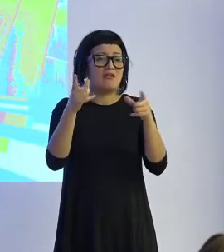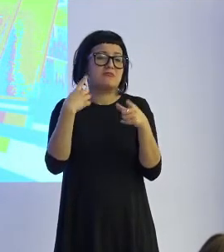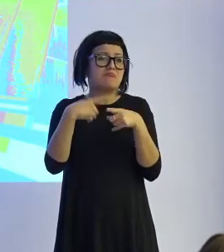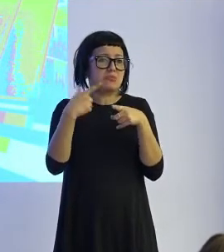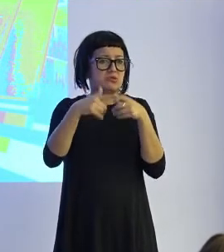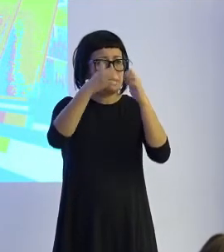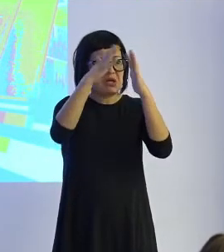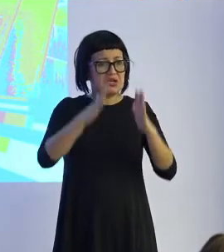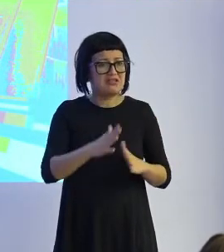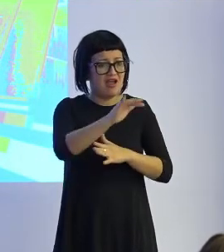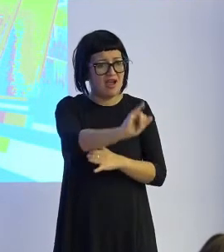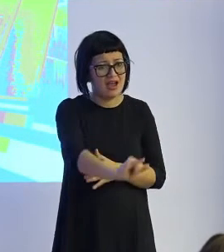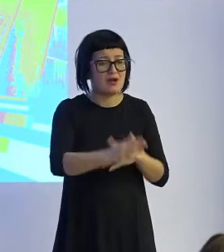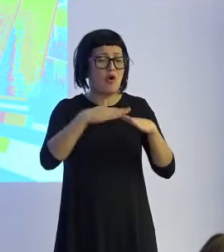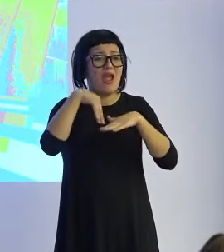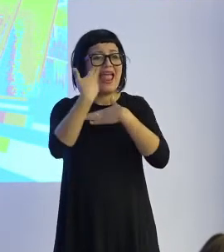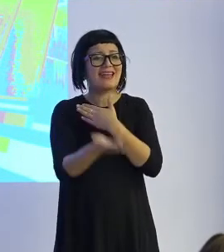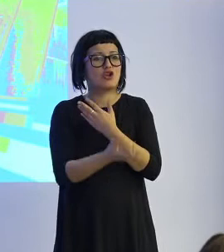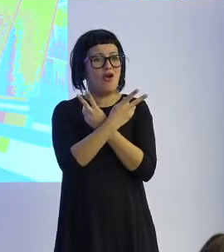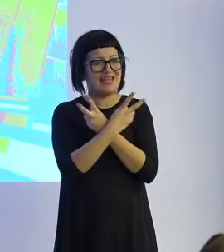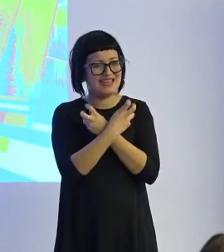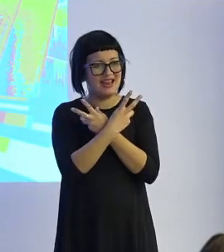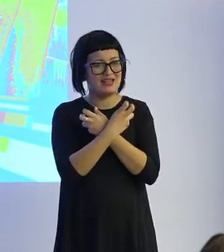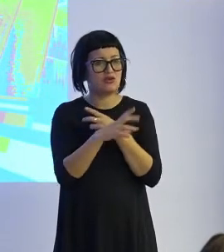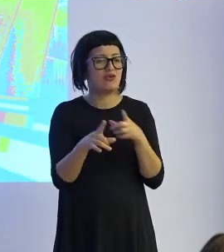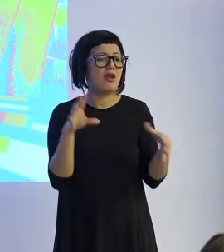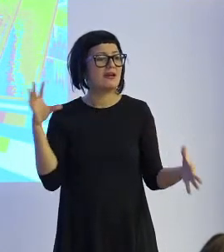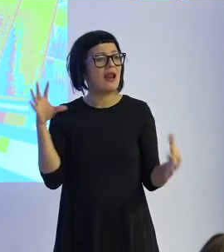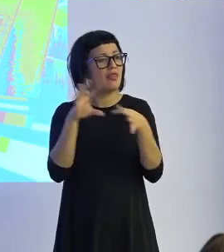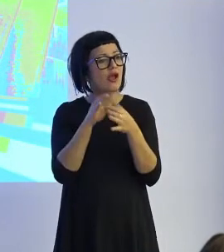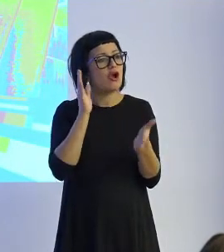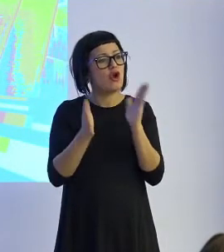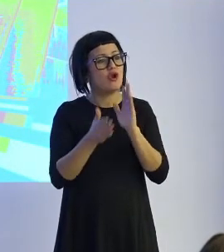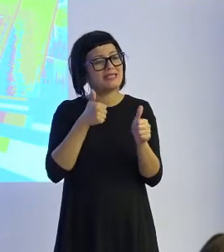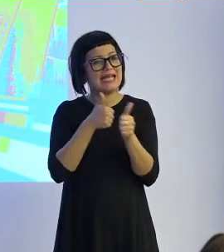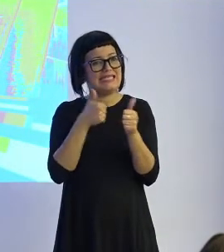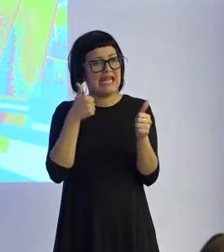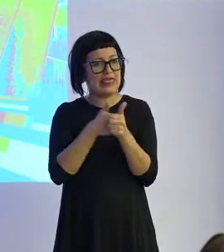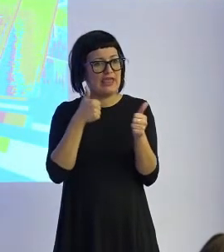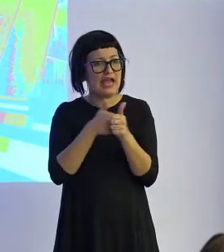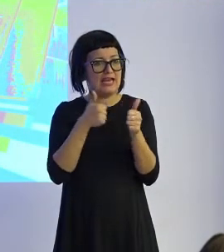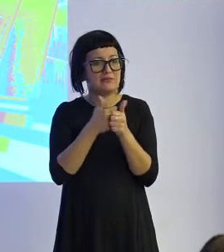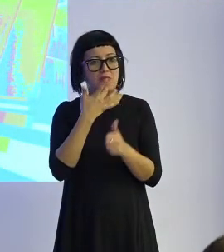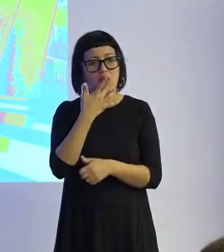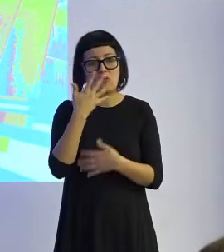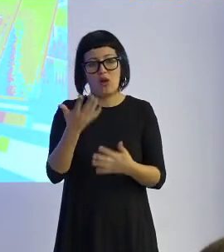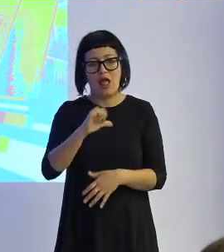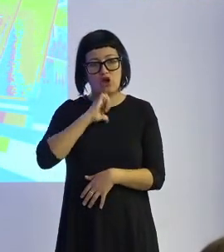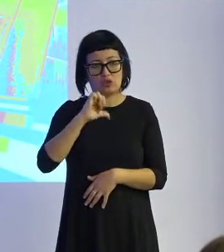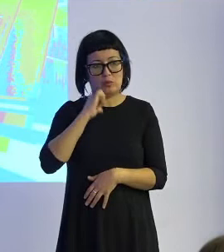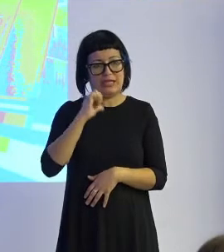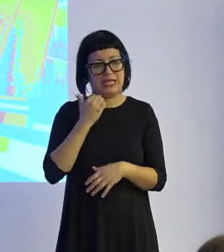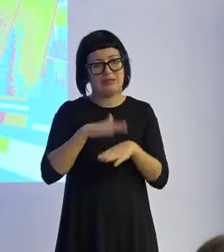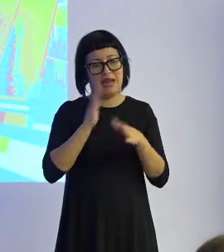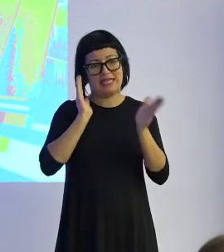casa referentes a exoesqueletos referentes a robots asistenciales en hospitales para diferentes